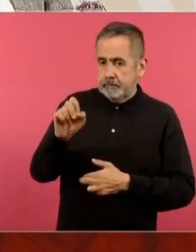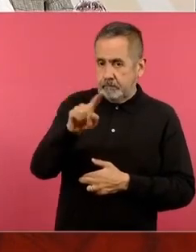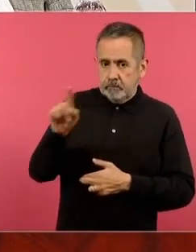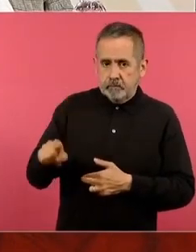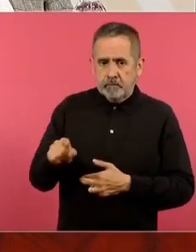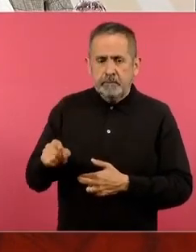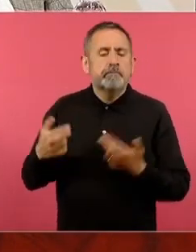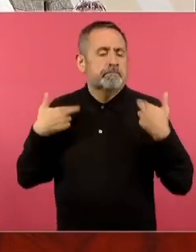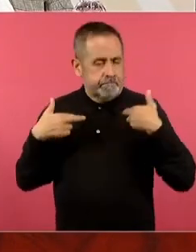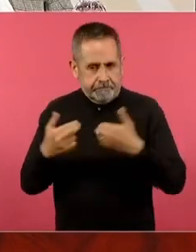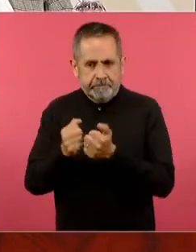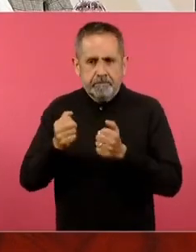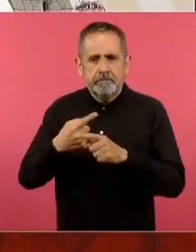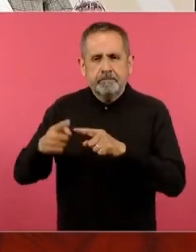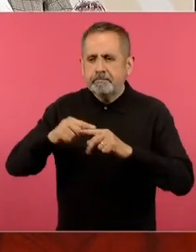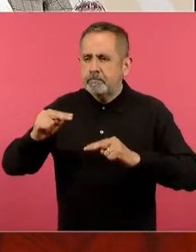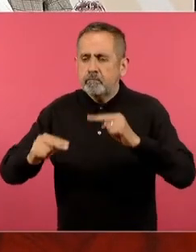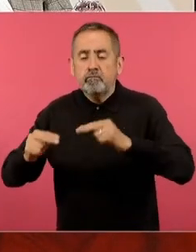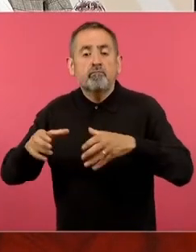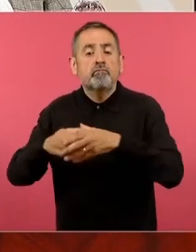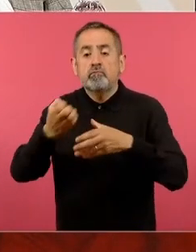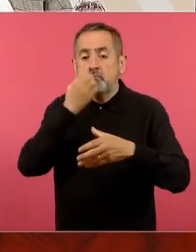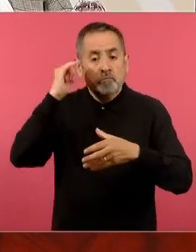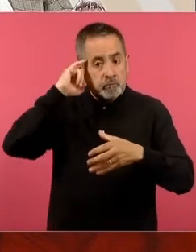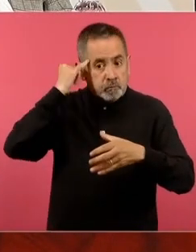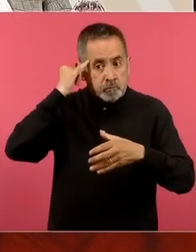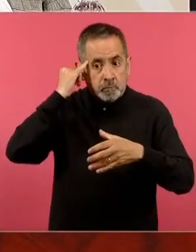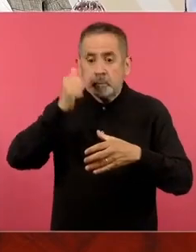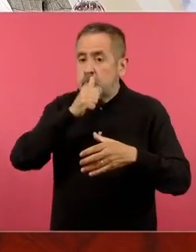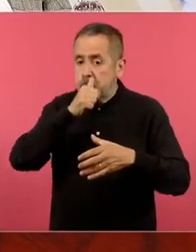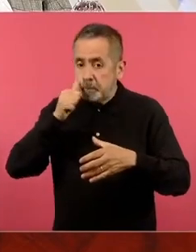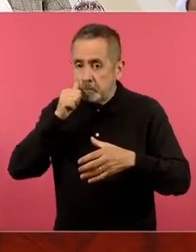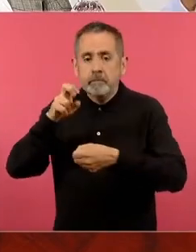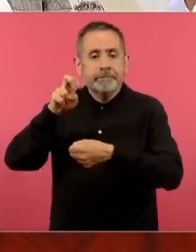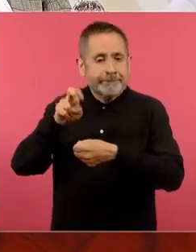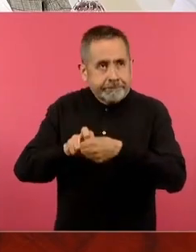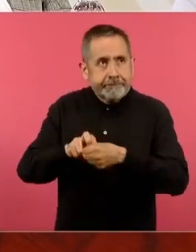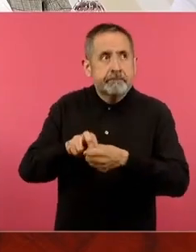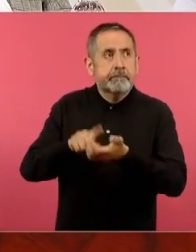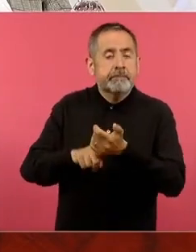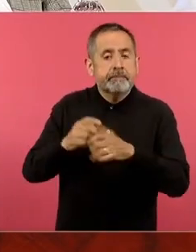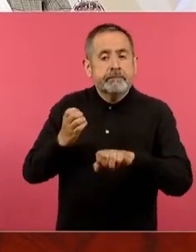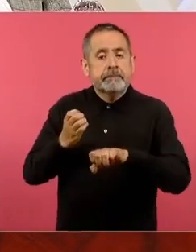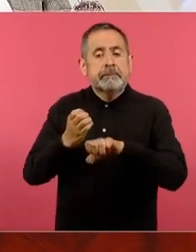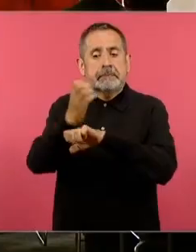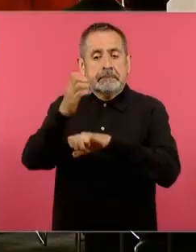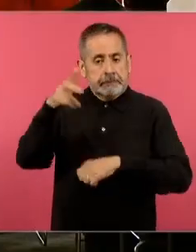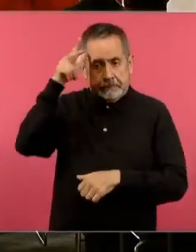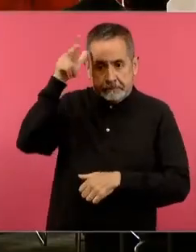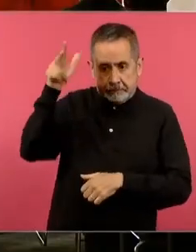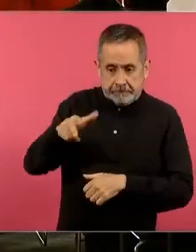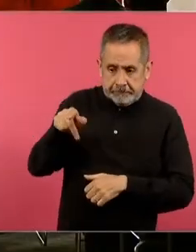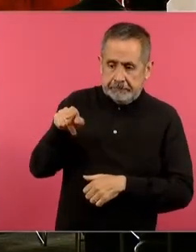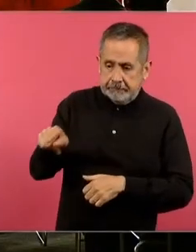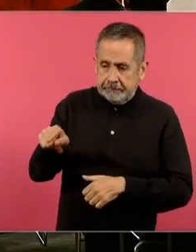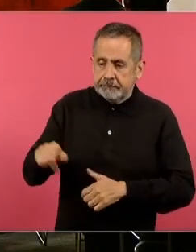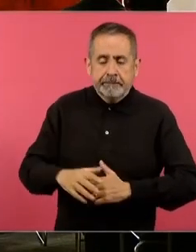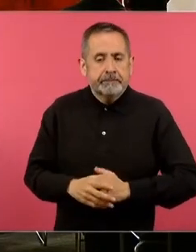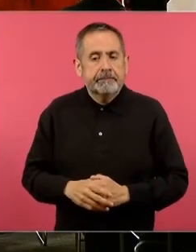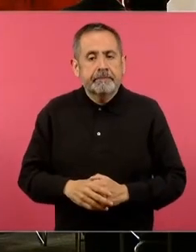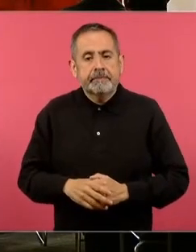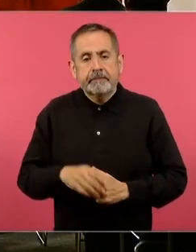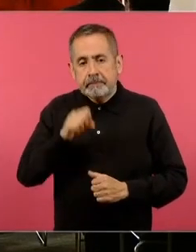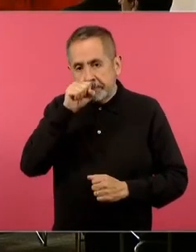Multigrado, Escuela Primaria Indígena Benito Juárez, en el Estado de Hidalgo. Y